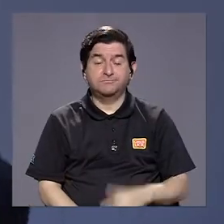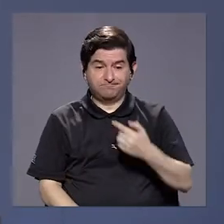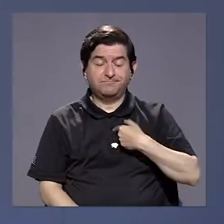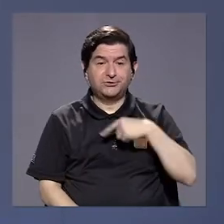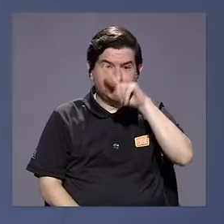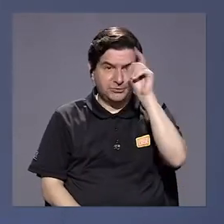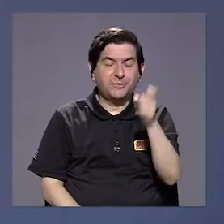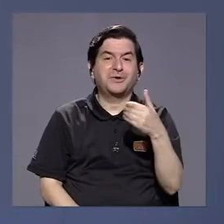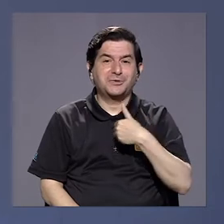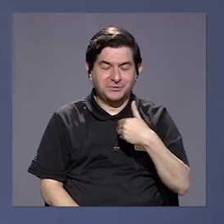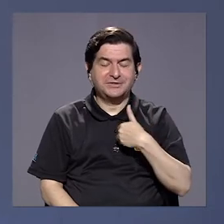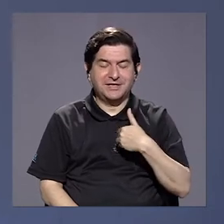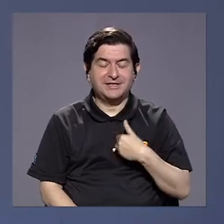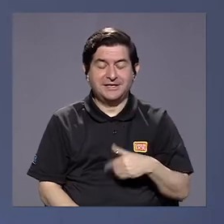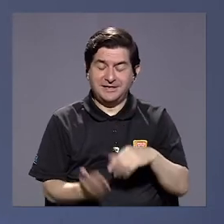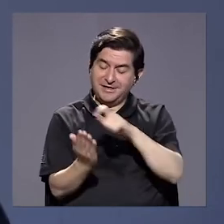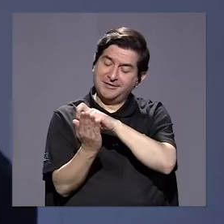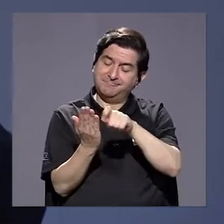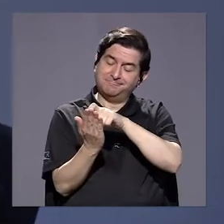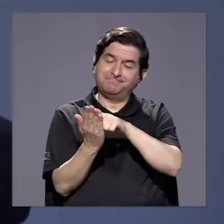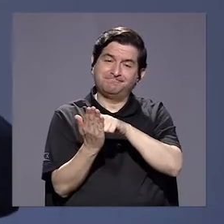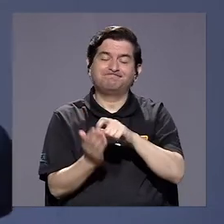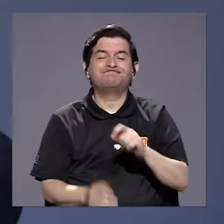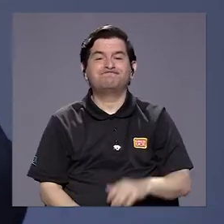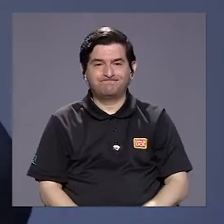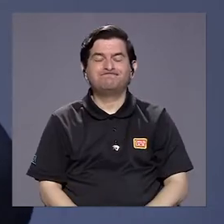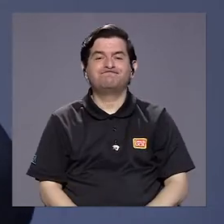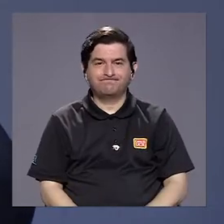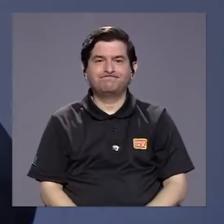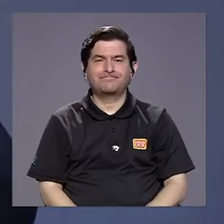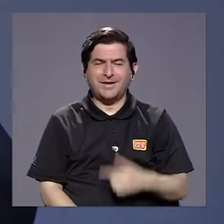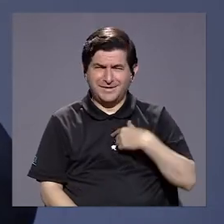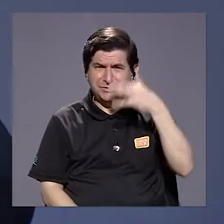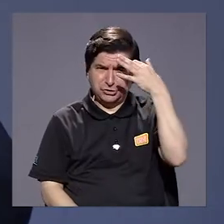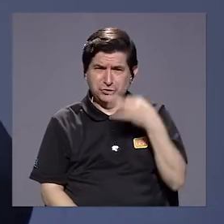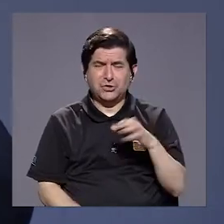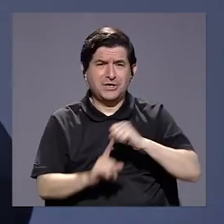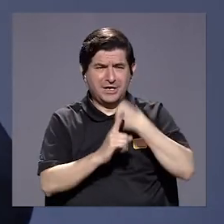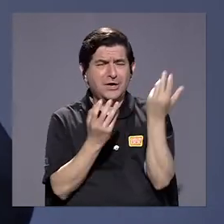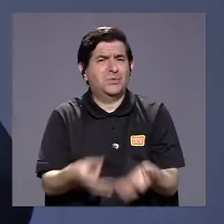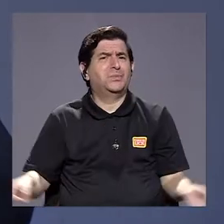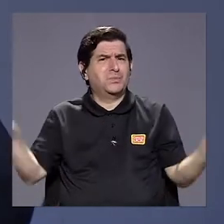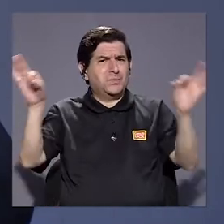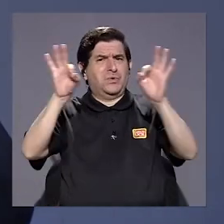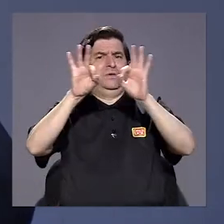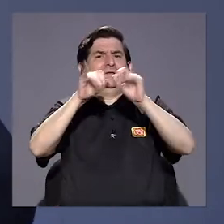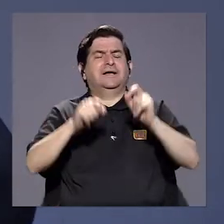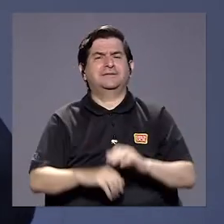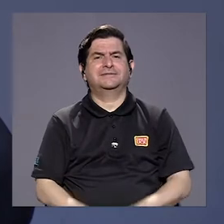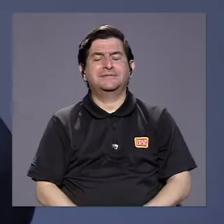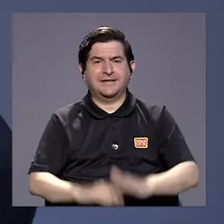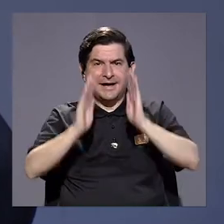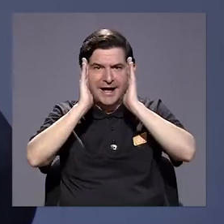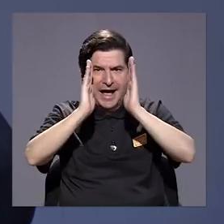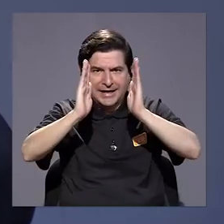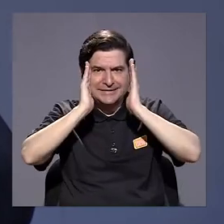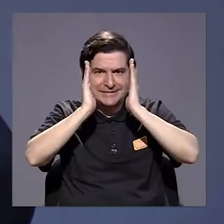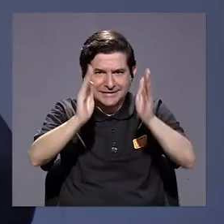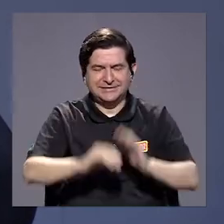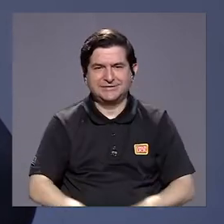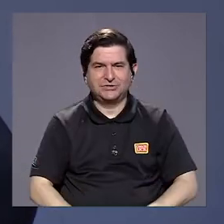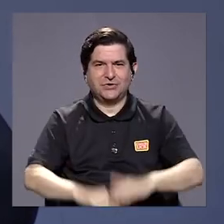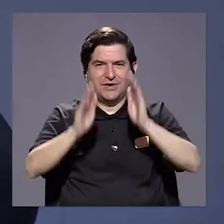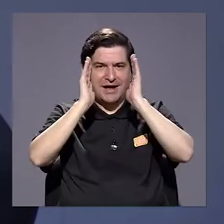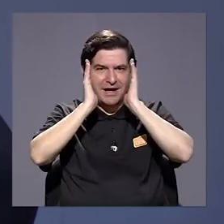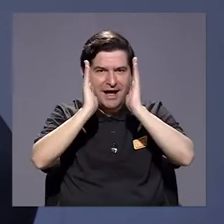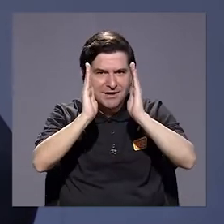que casualmente tenía aquí en el cuestionario. Me parece que una de las cosas fundamentales acá es la atención